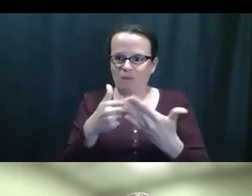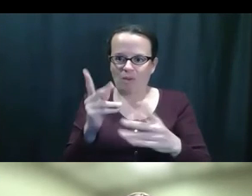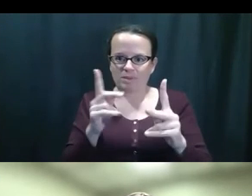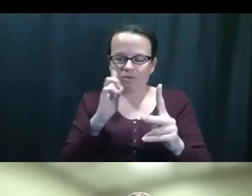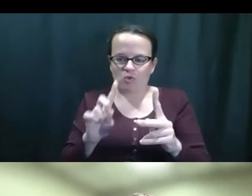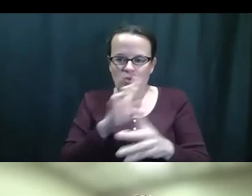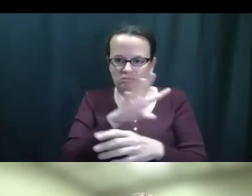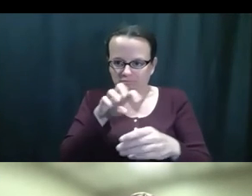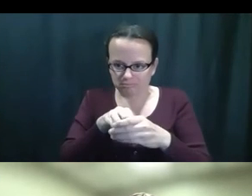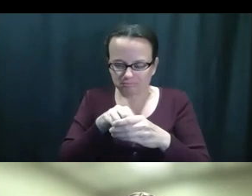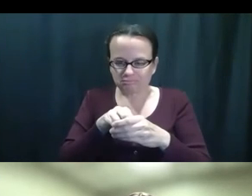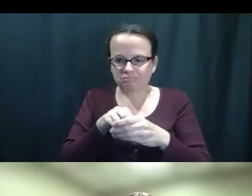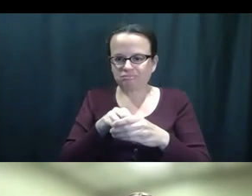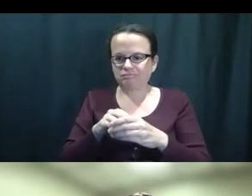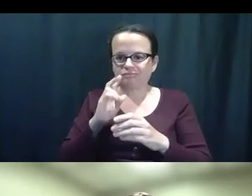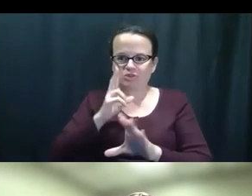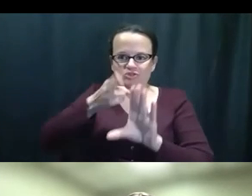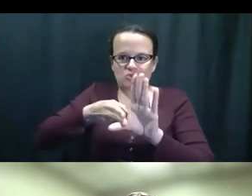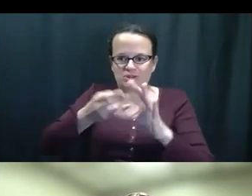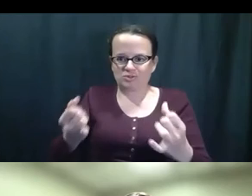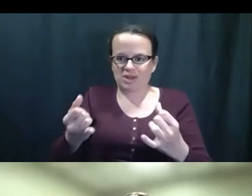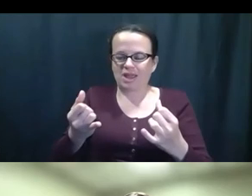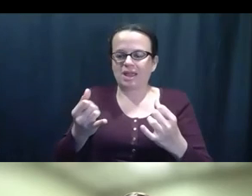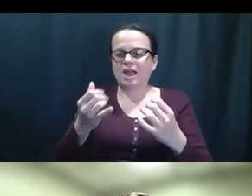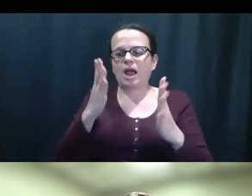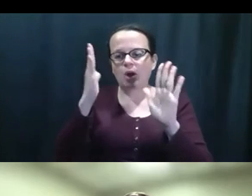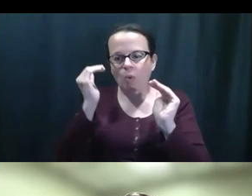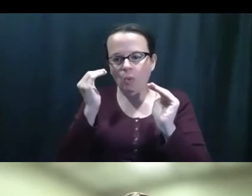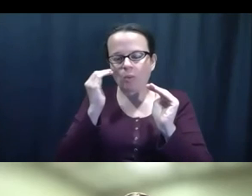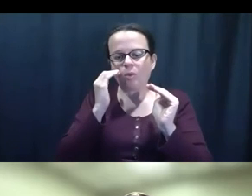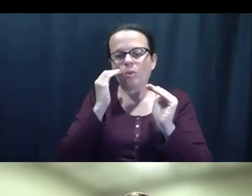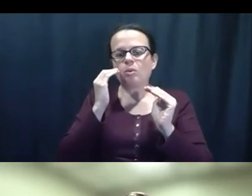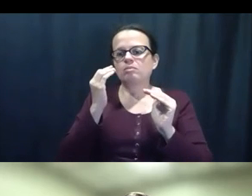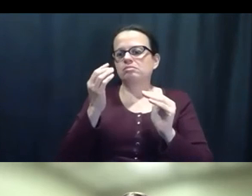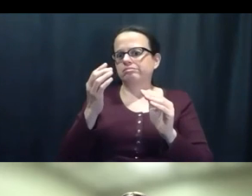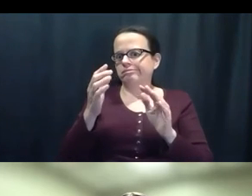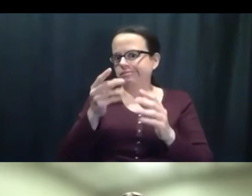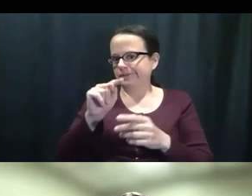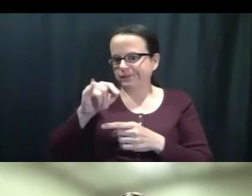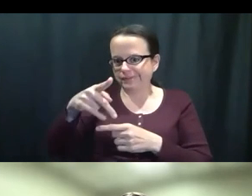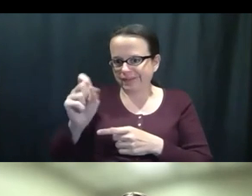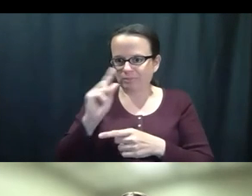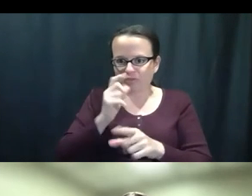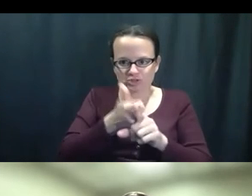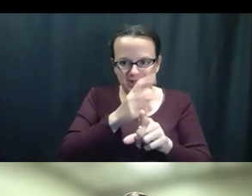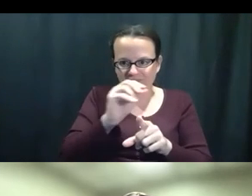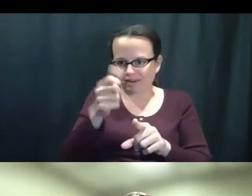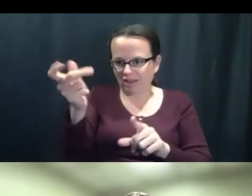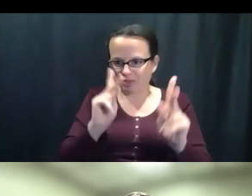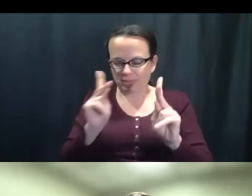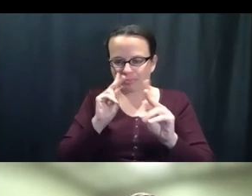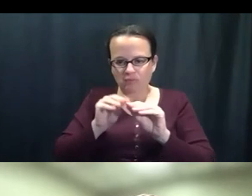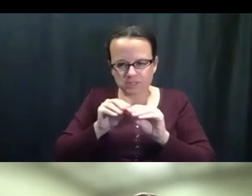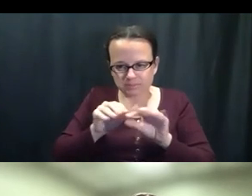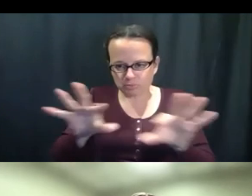gustaría darle las gracias a todos ustedes por estar aquí y estar en asistencia aquí hoy. Así que esperamos que ustedes hay, hay,